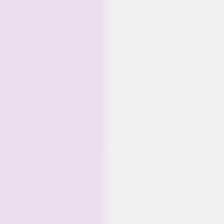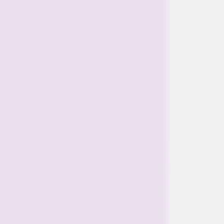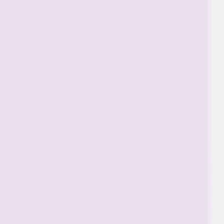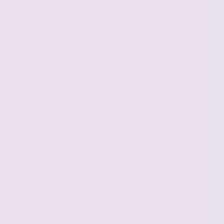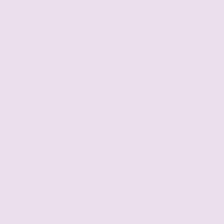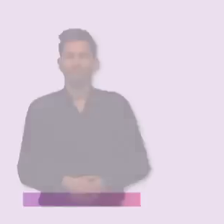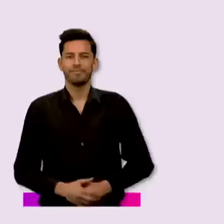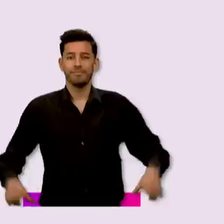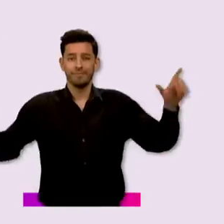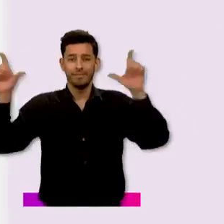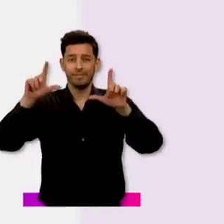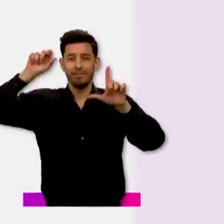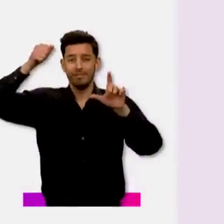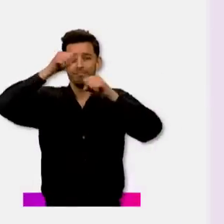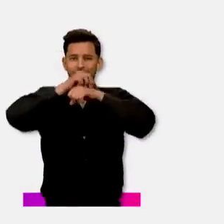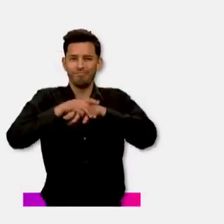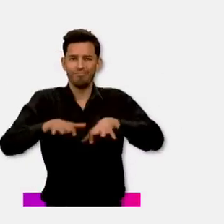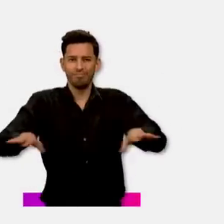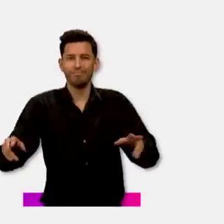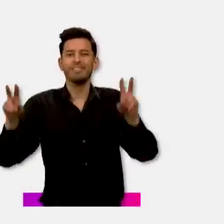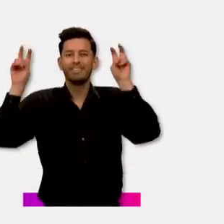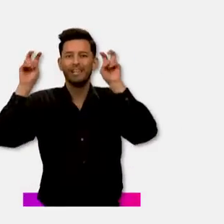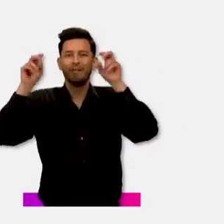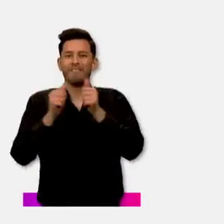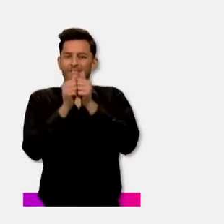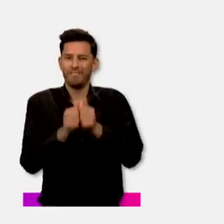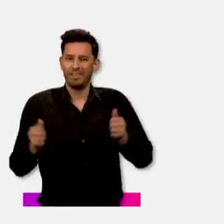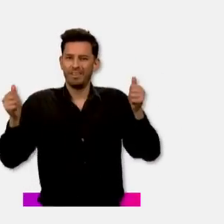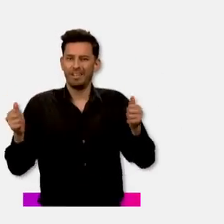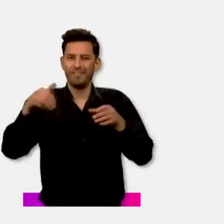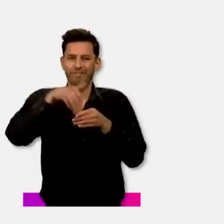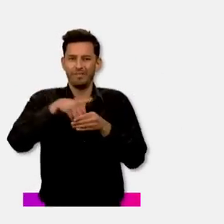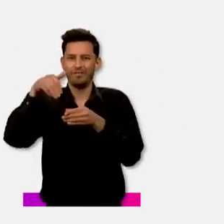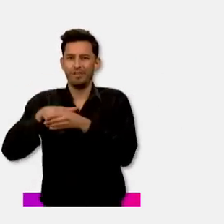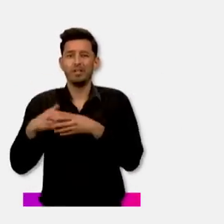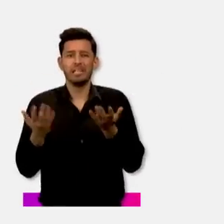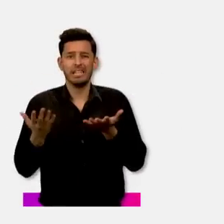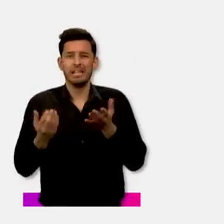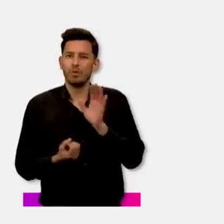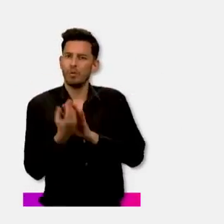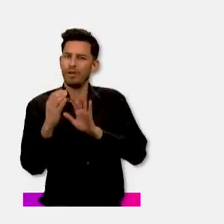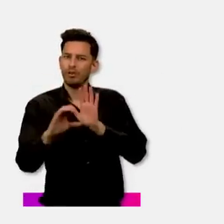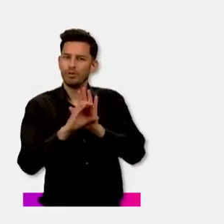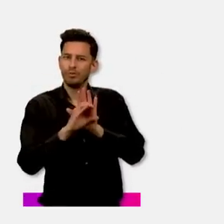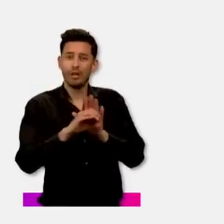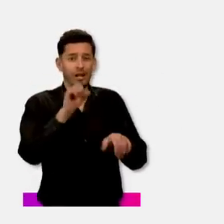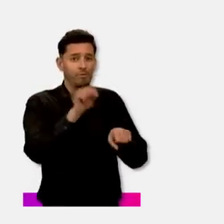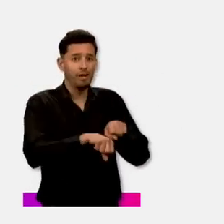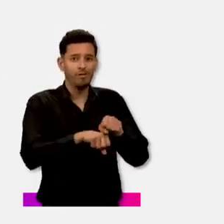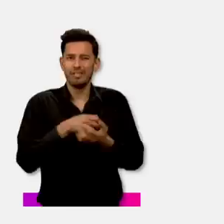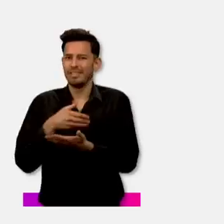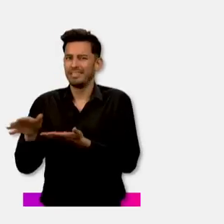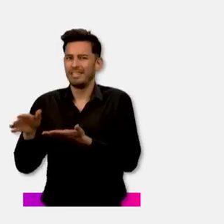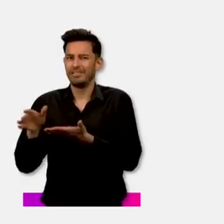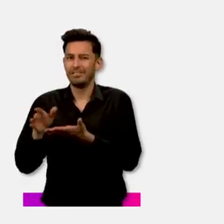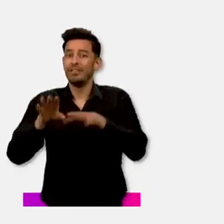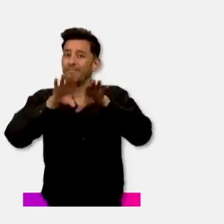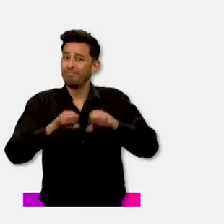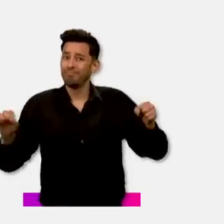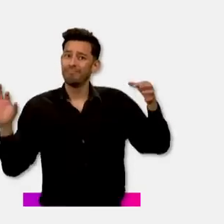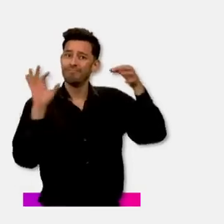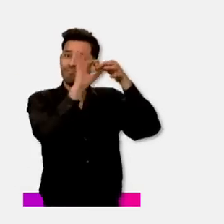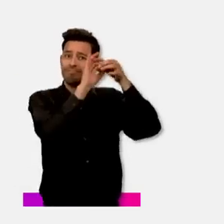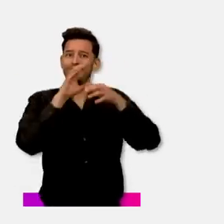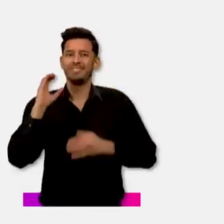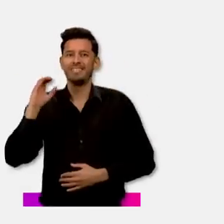Los canales de televisión transmitieron la franja televisiva correspondiente al plebiscito constitucional, según lo acordado